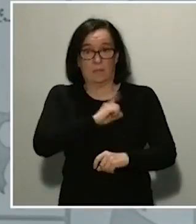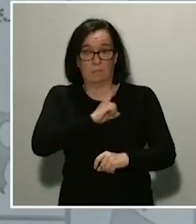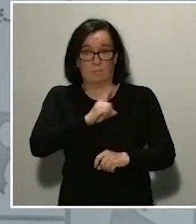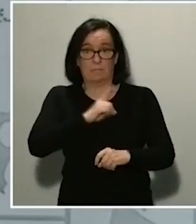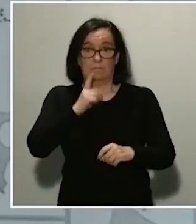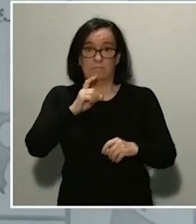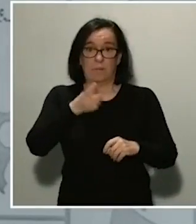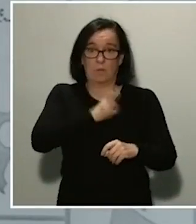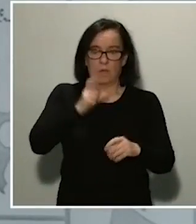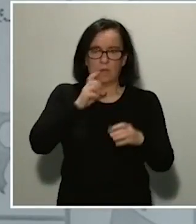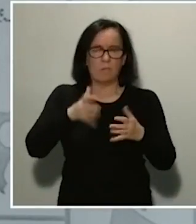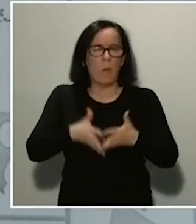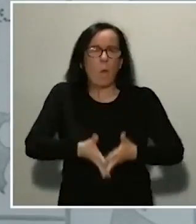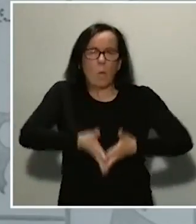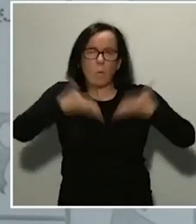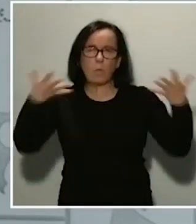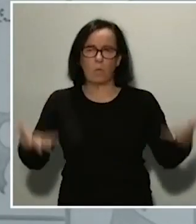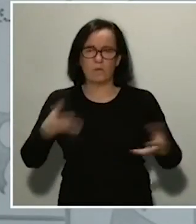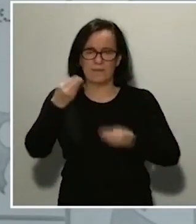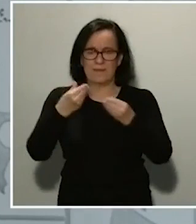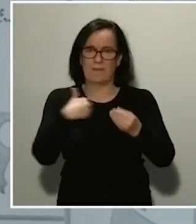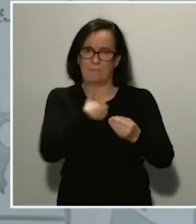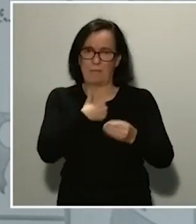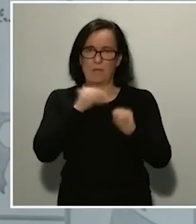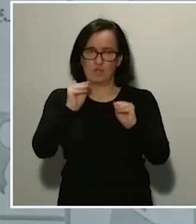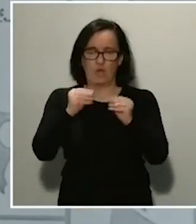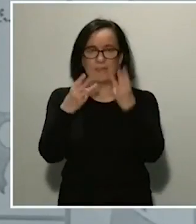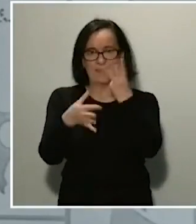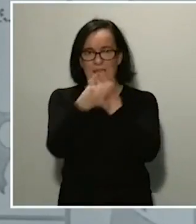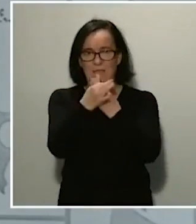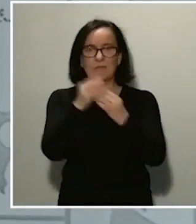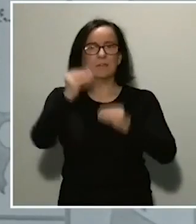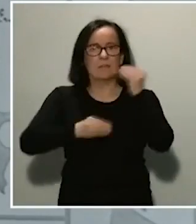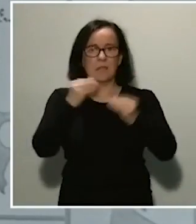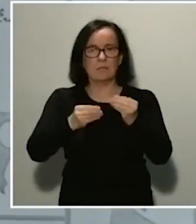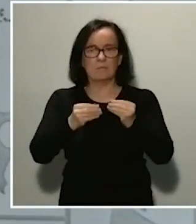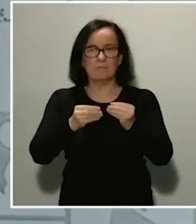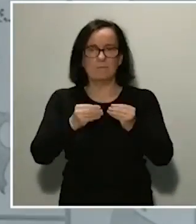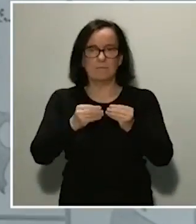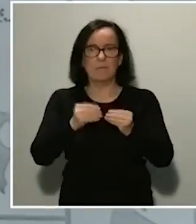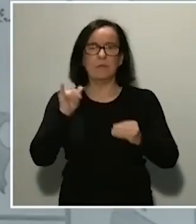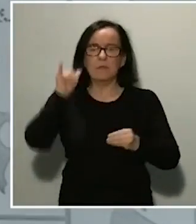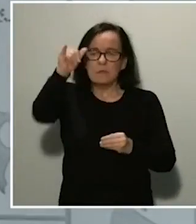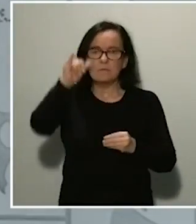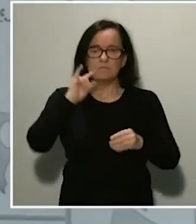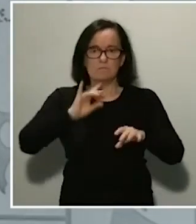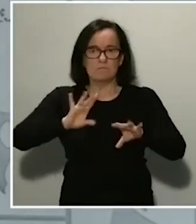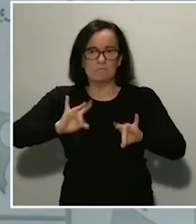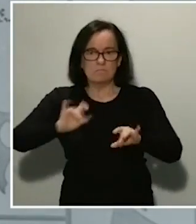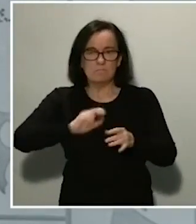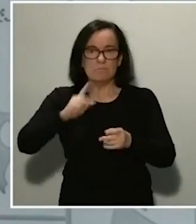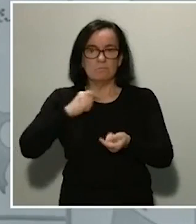significativamente sus actuaciones en tres ámbitos, realizando por vía aérea o terrestre el traslado